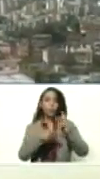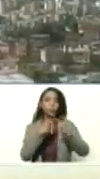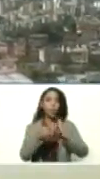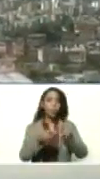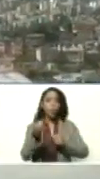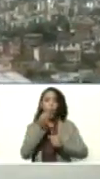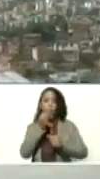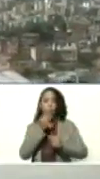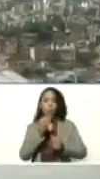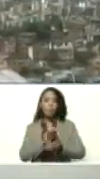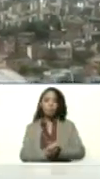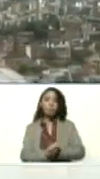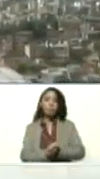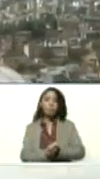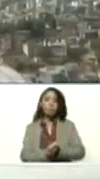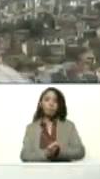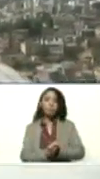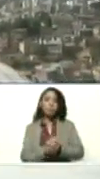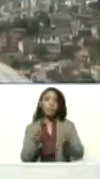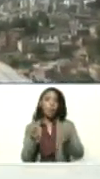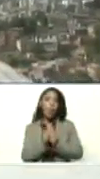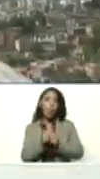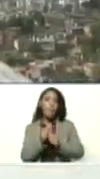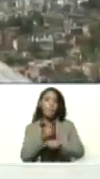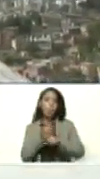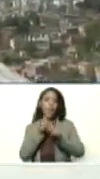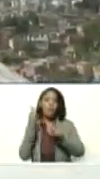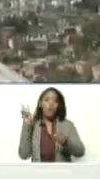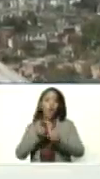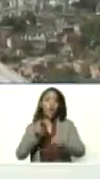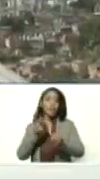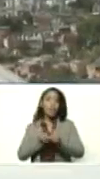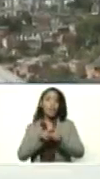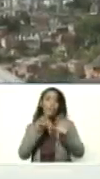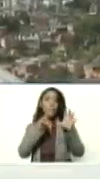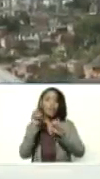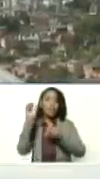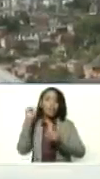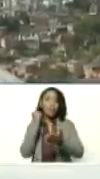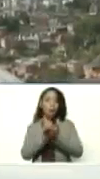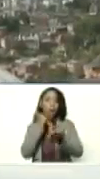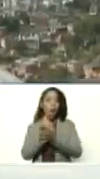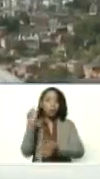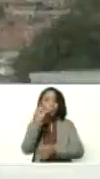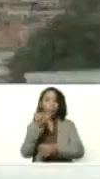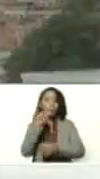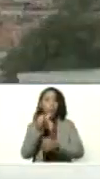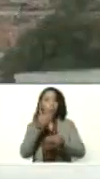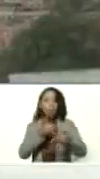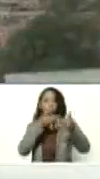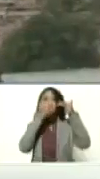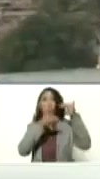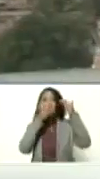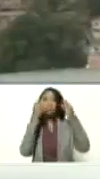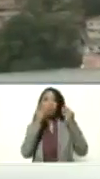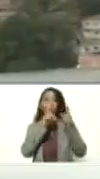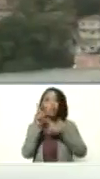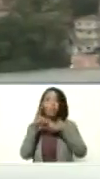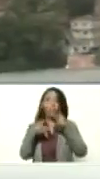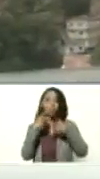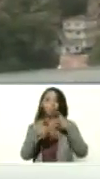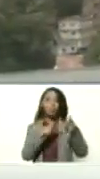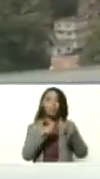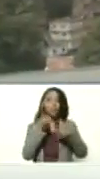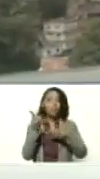proteína y con el disparo de la violencia llegamos a tener 70 homicidios semanales, 15 secuestros semanales. Muchos de esos productores